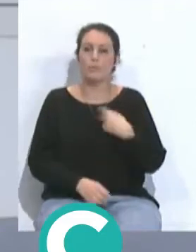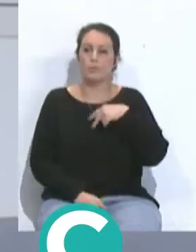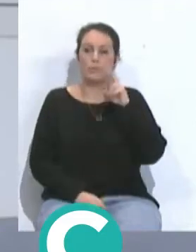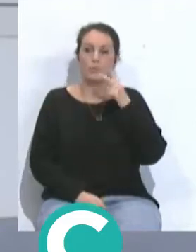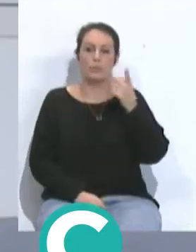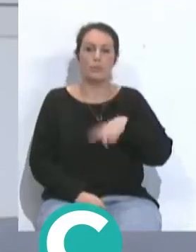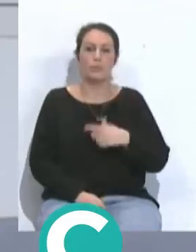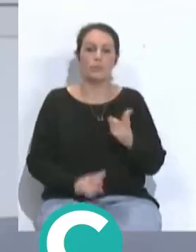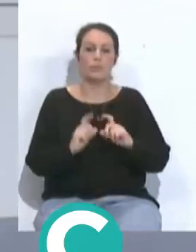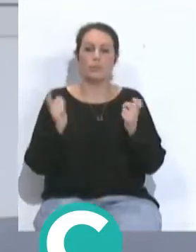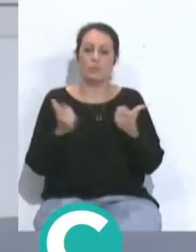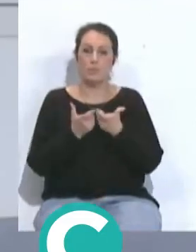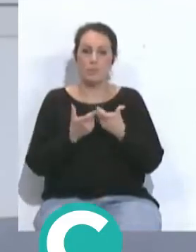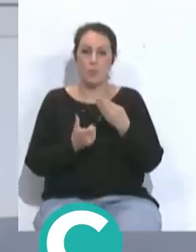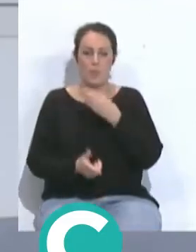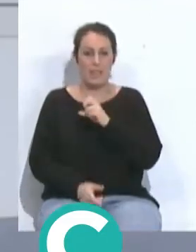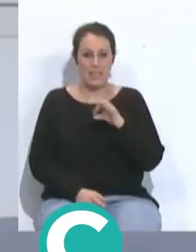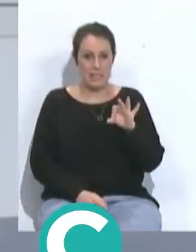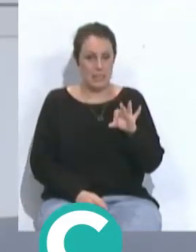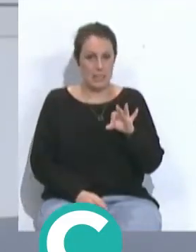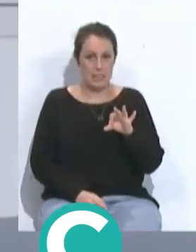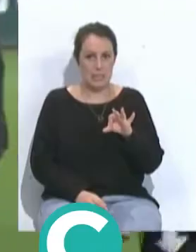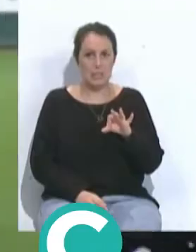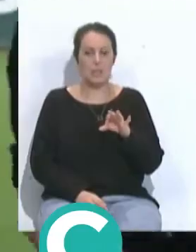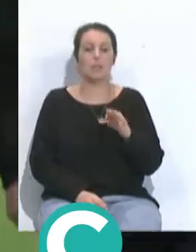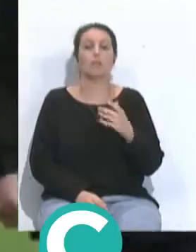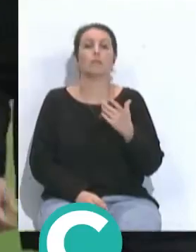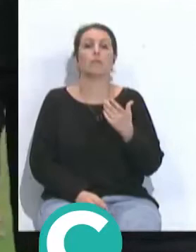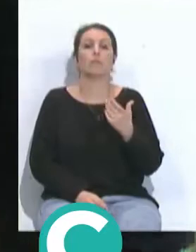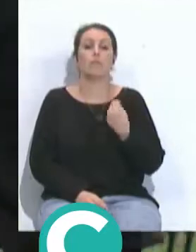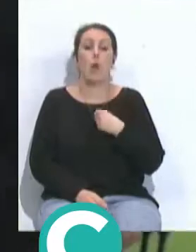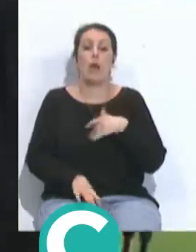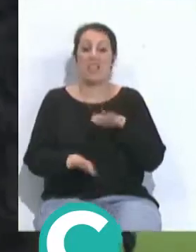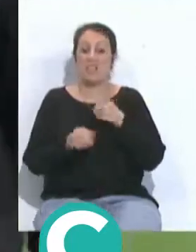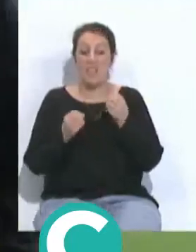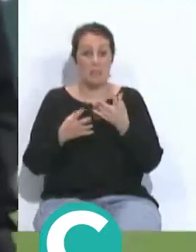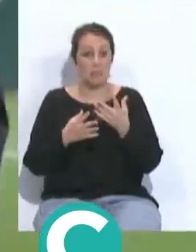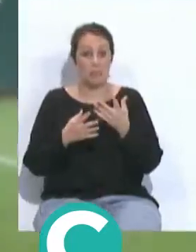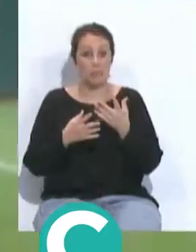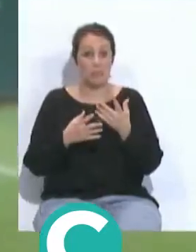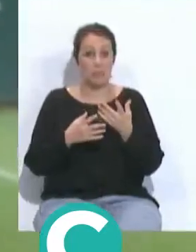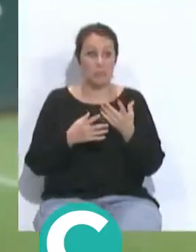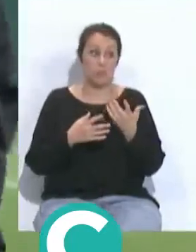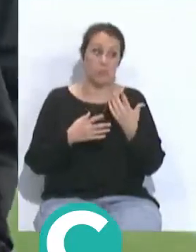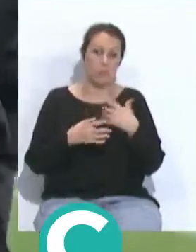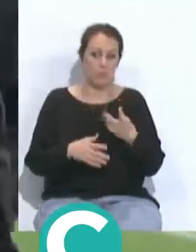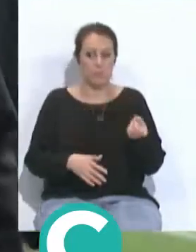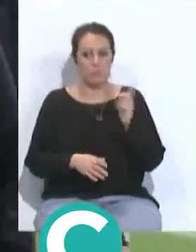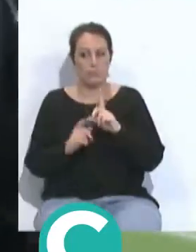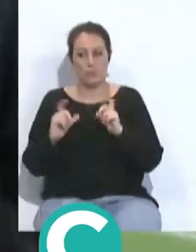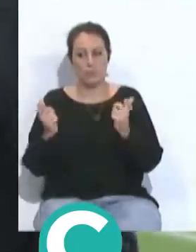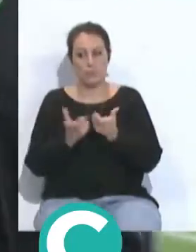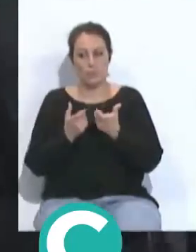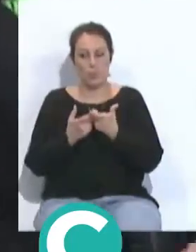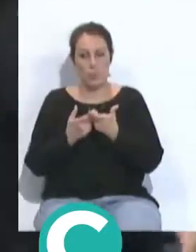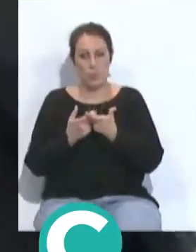también ese equipo verde y blanco que si el Cádiz está bien el equipo de